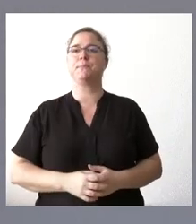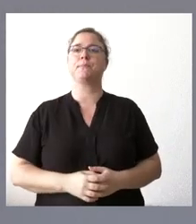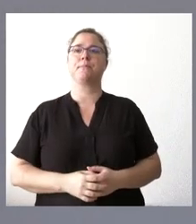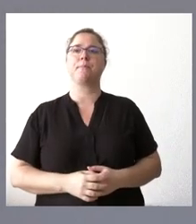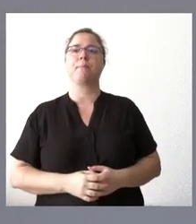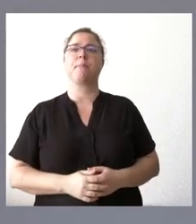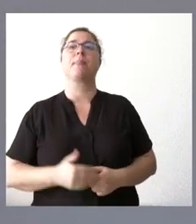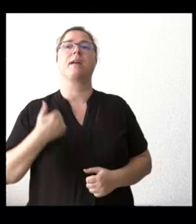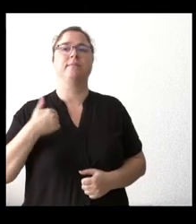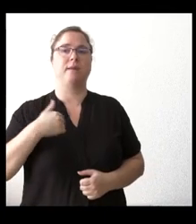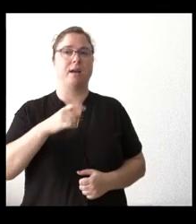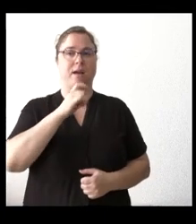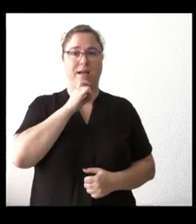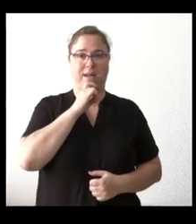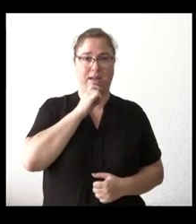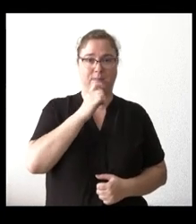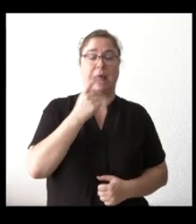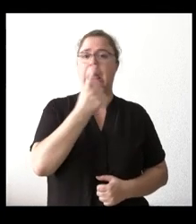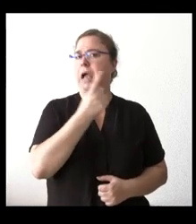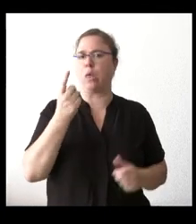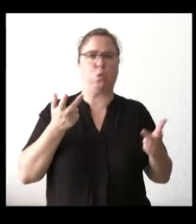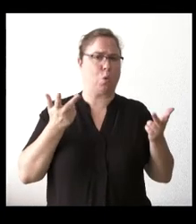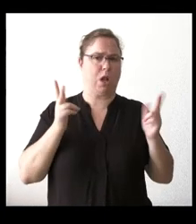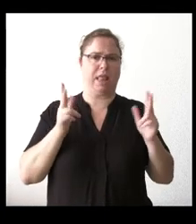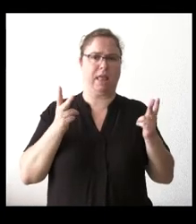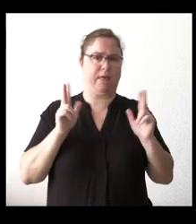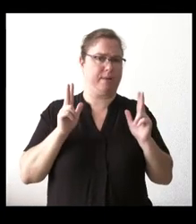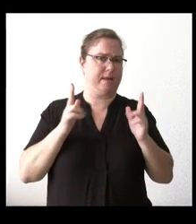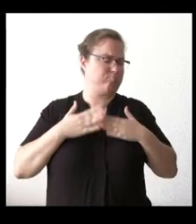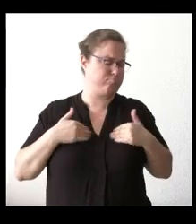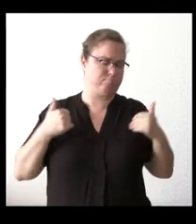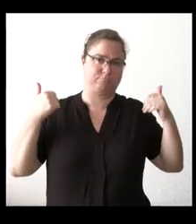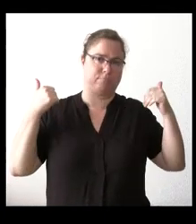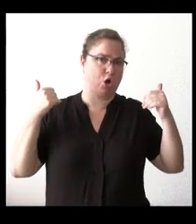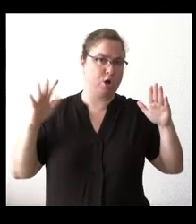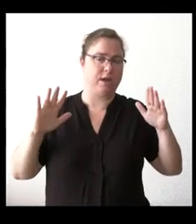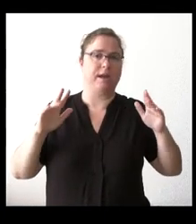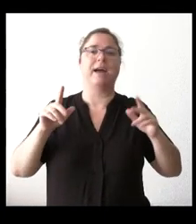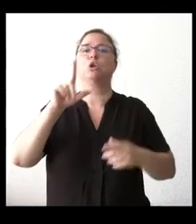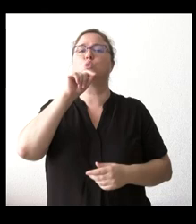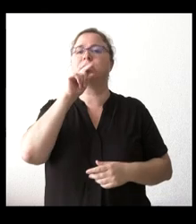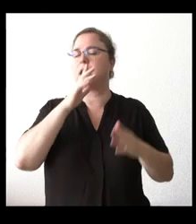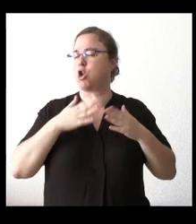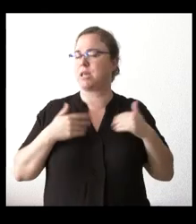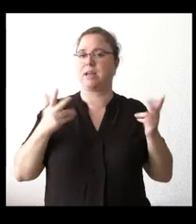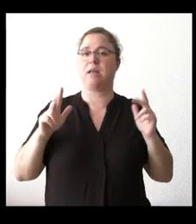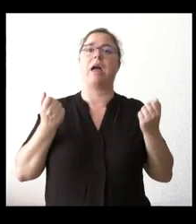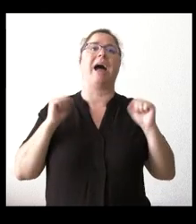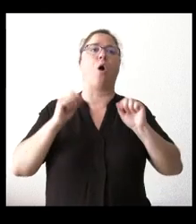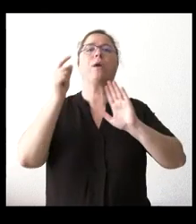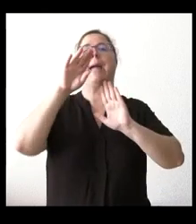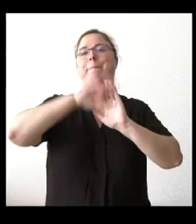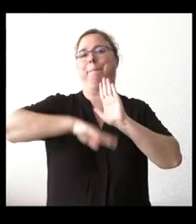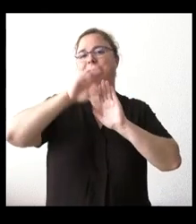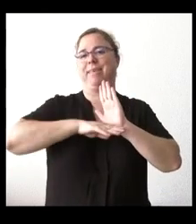Ya ha dicho usted que cada uno es libre de comunicar a través de Twitter lo que considere oportuno, aunque sean medidas de calado y aunque